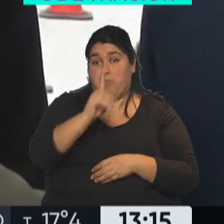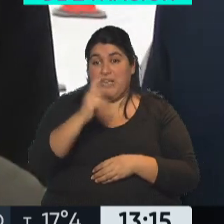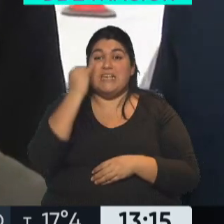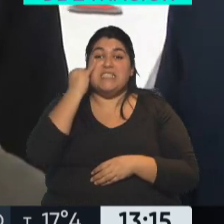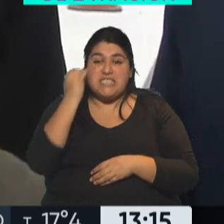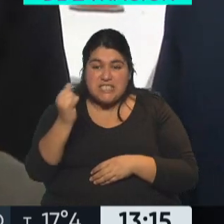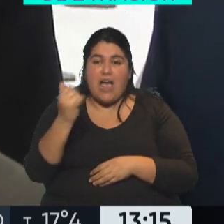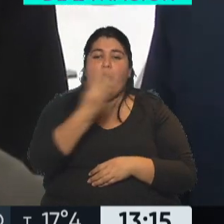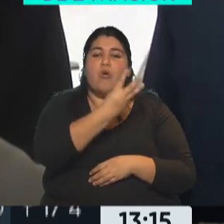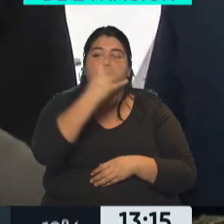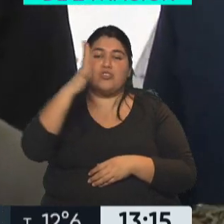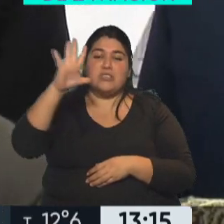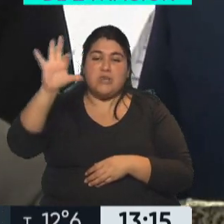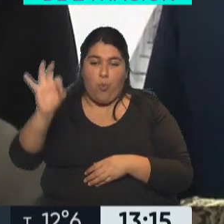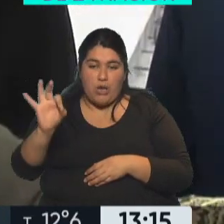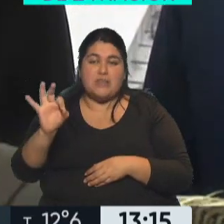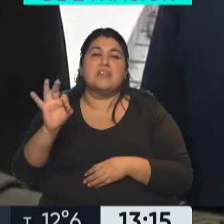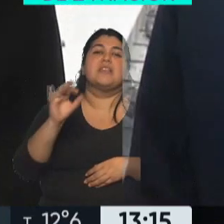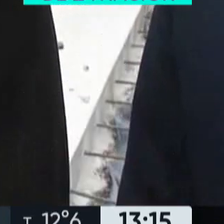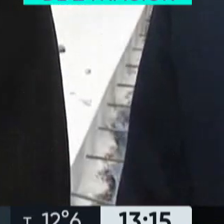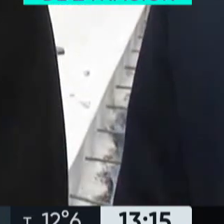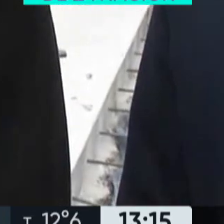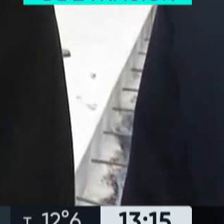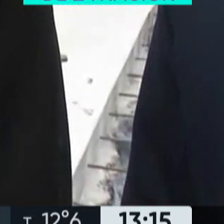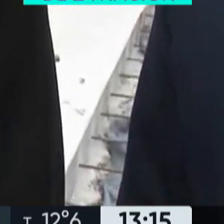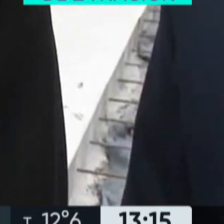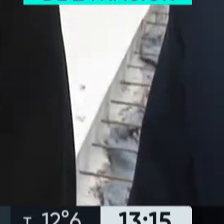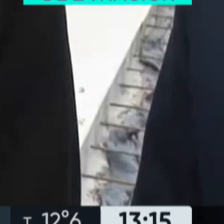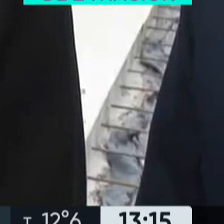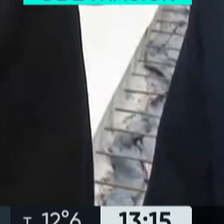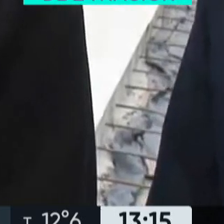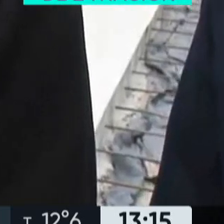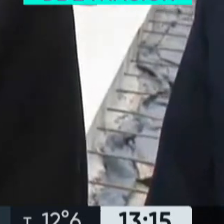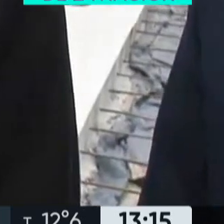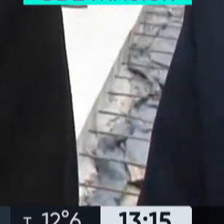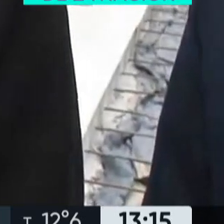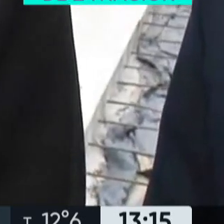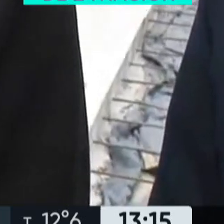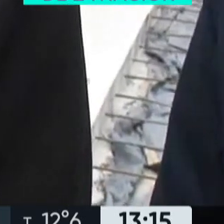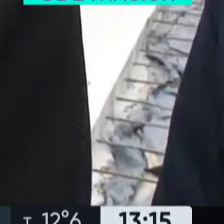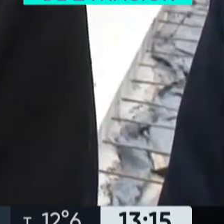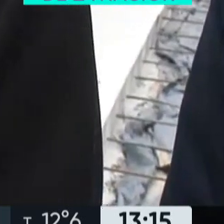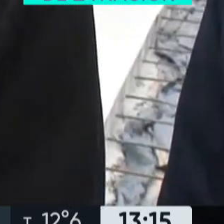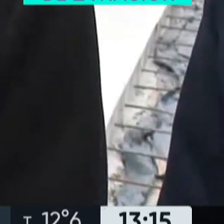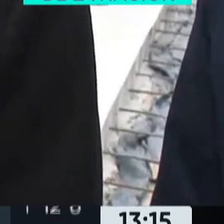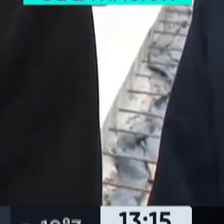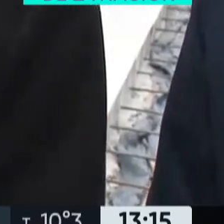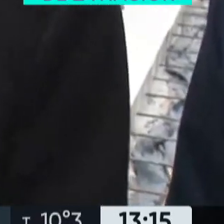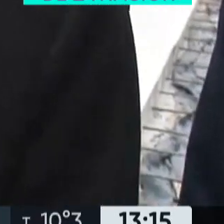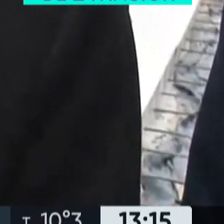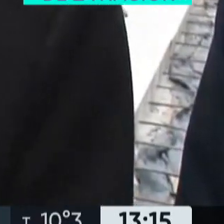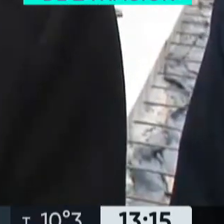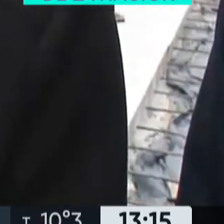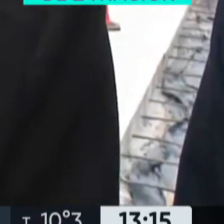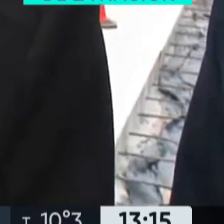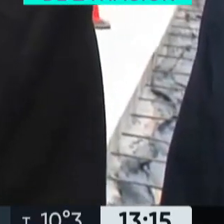de 450.000, que a eso es un récord de cantidad de trabajadores de la construcción en la historia argentina. Y nos